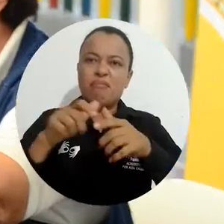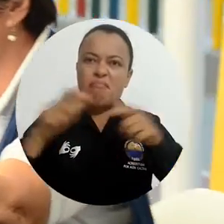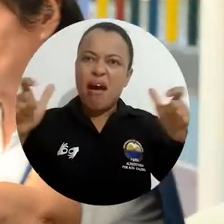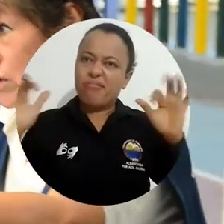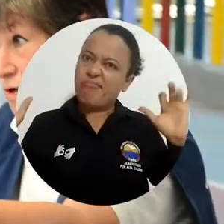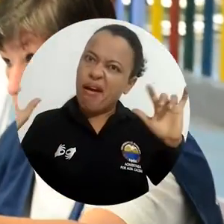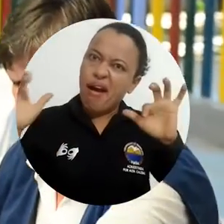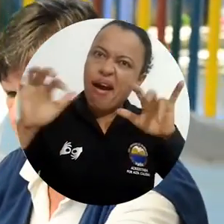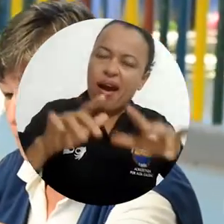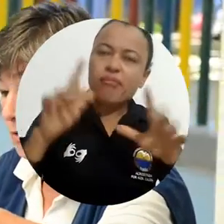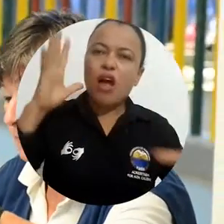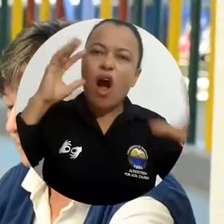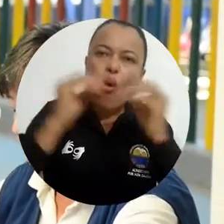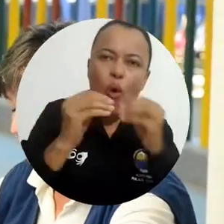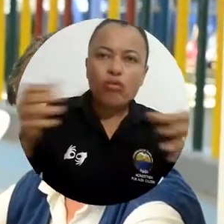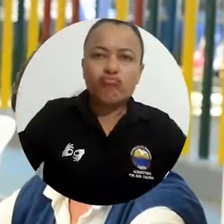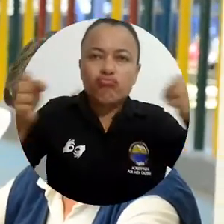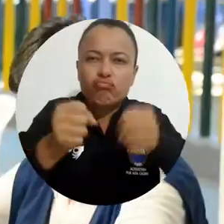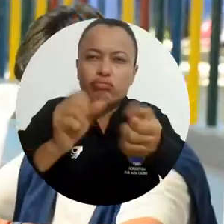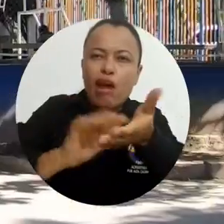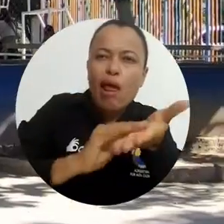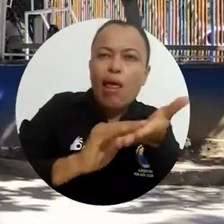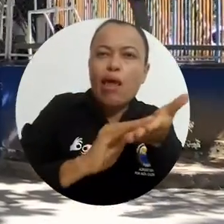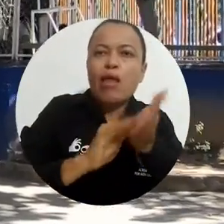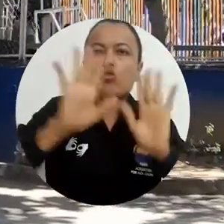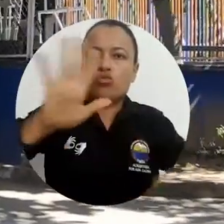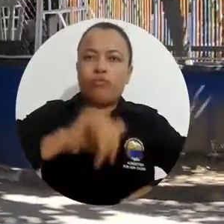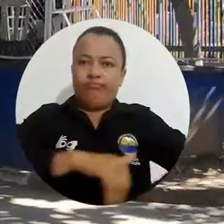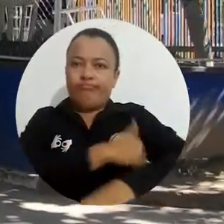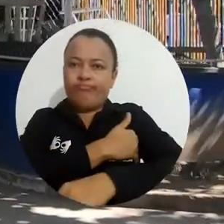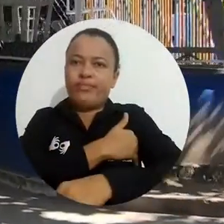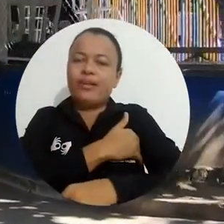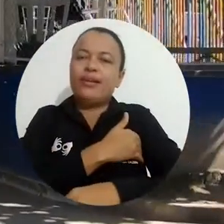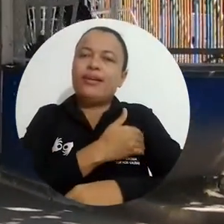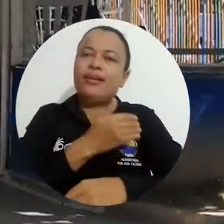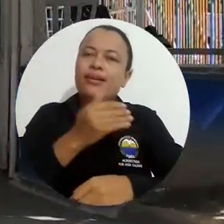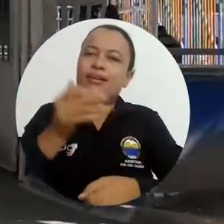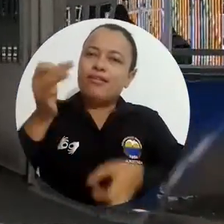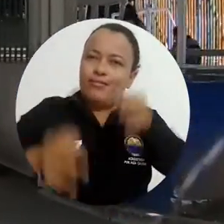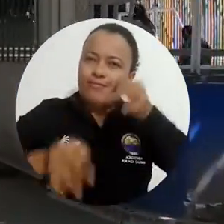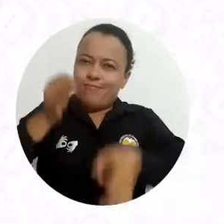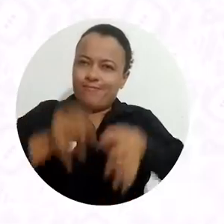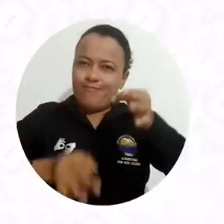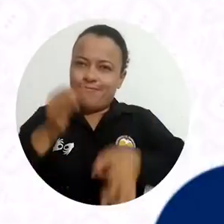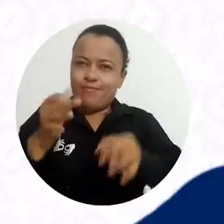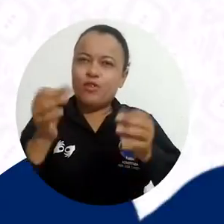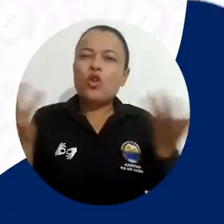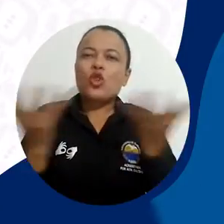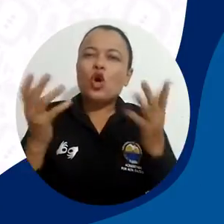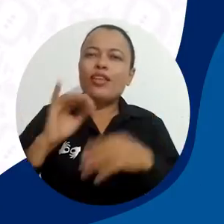organizada por el Ministerio de Justicia y del Derecho en la Institución Educativa Distrital Liceo Samario.